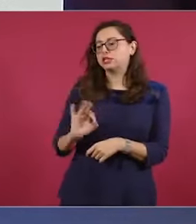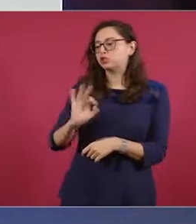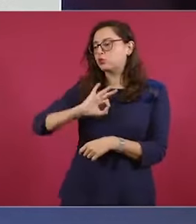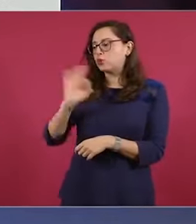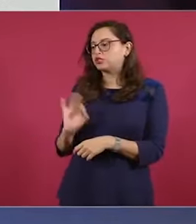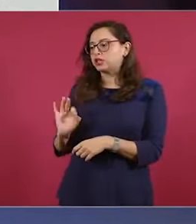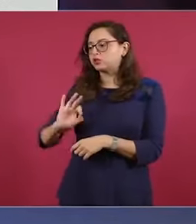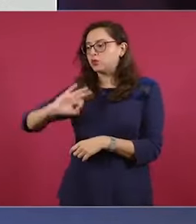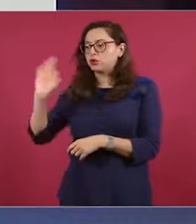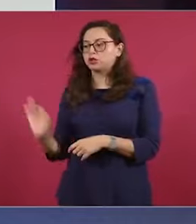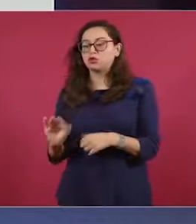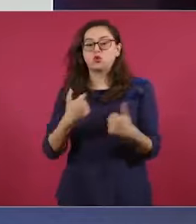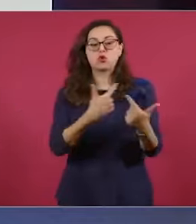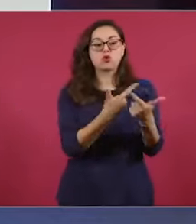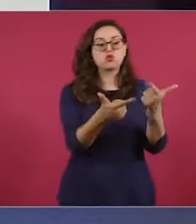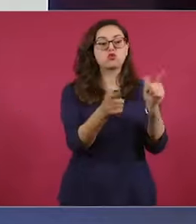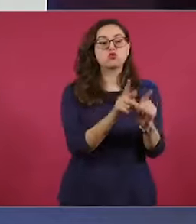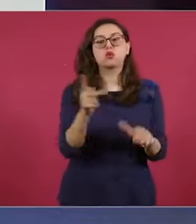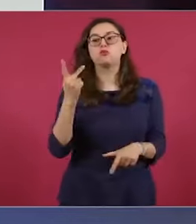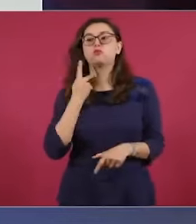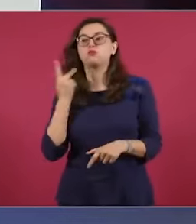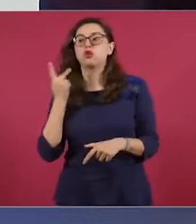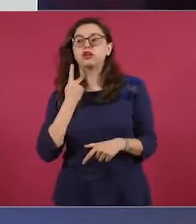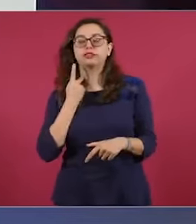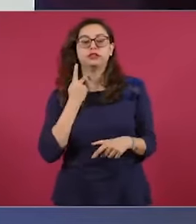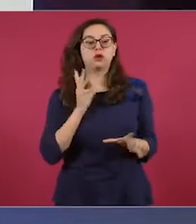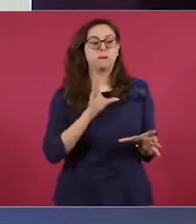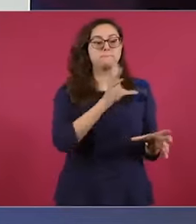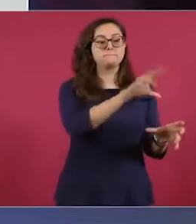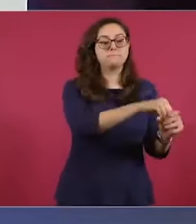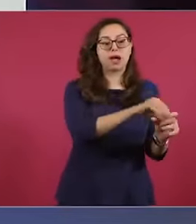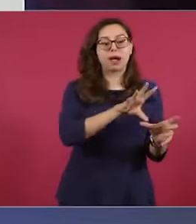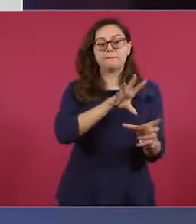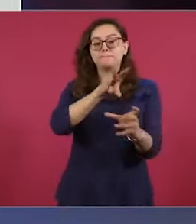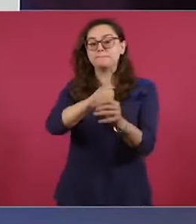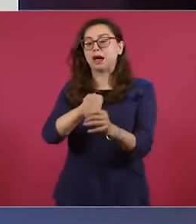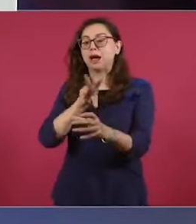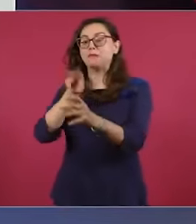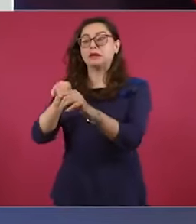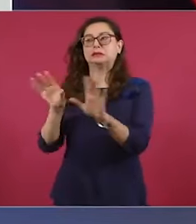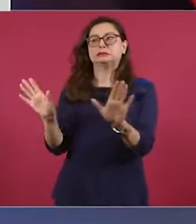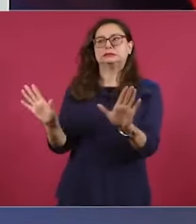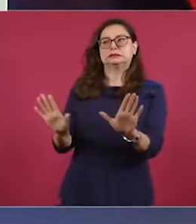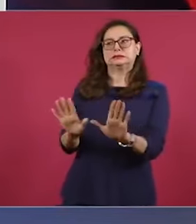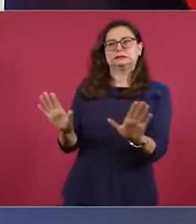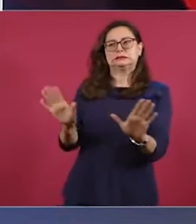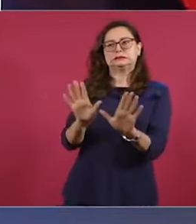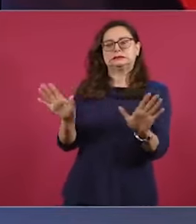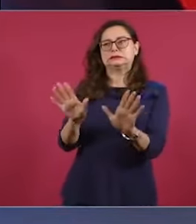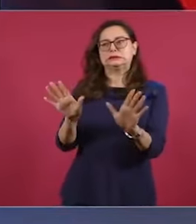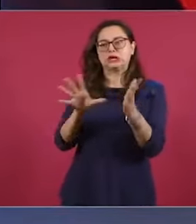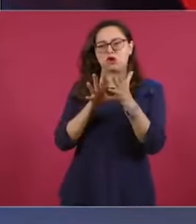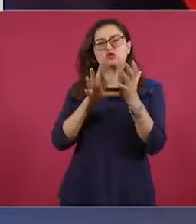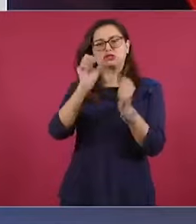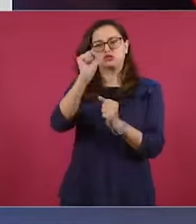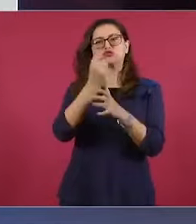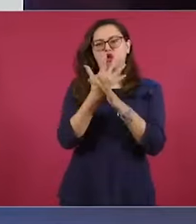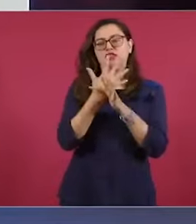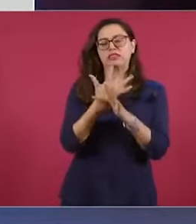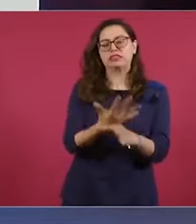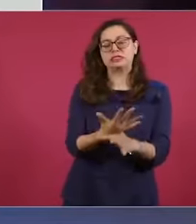fíjense lo descarado, mediante una interpretación